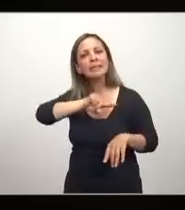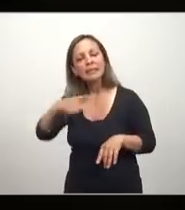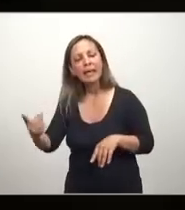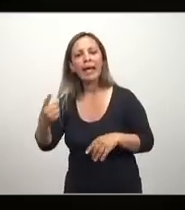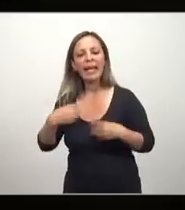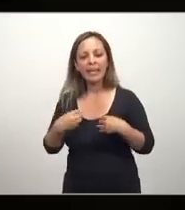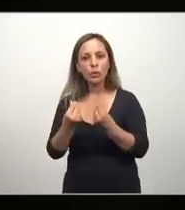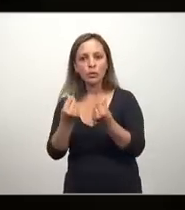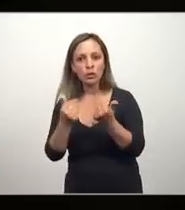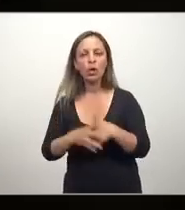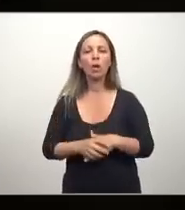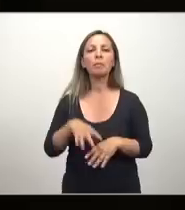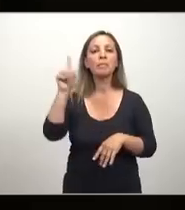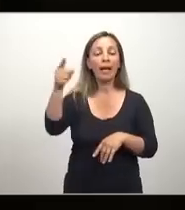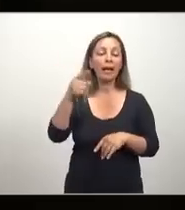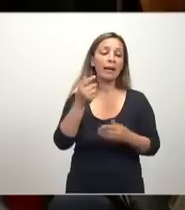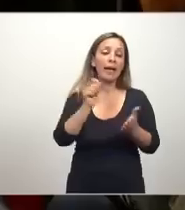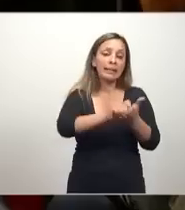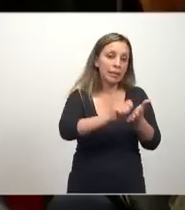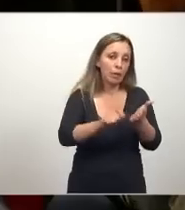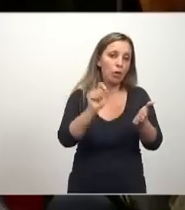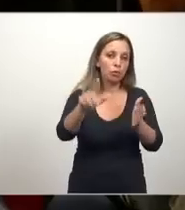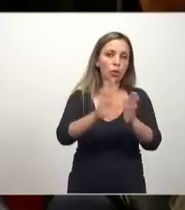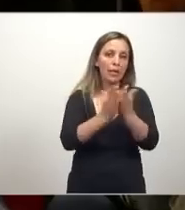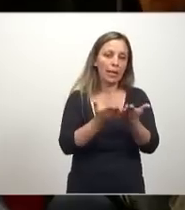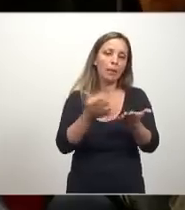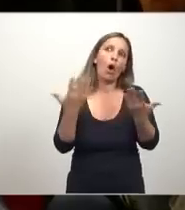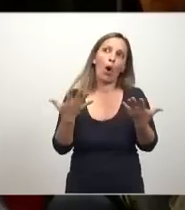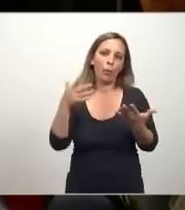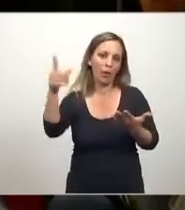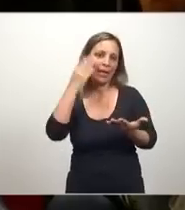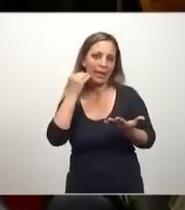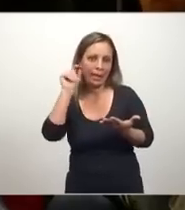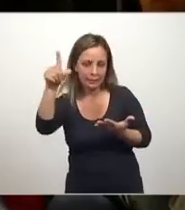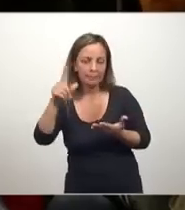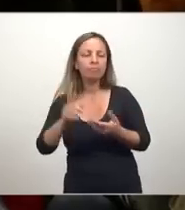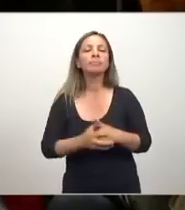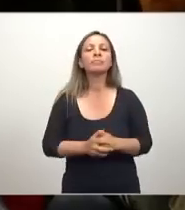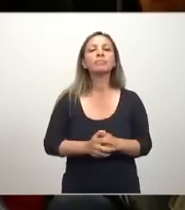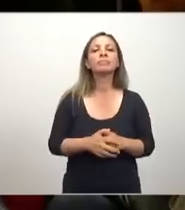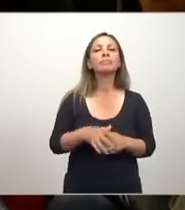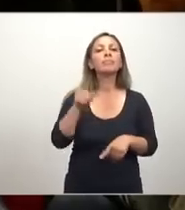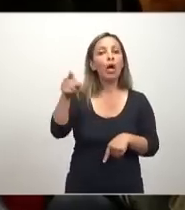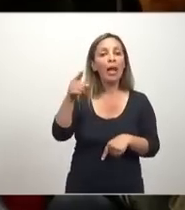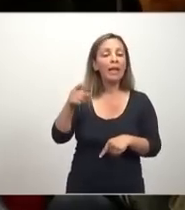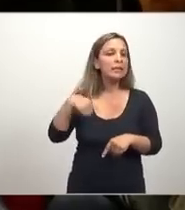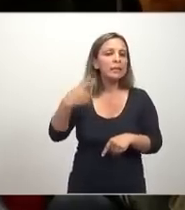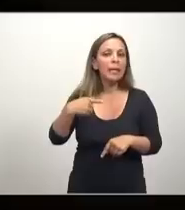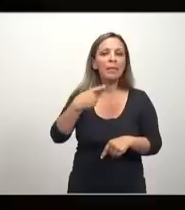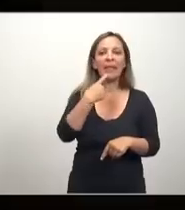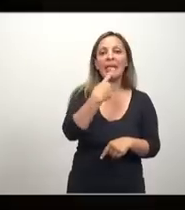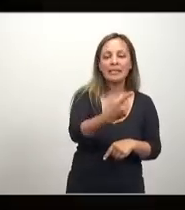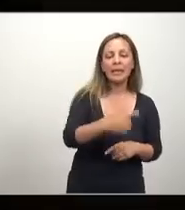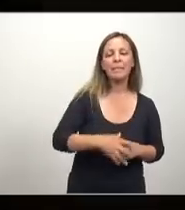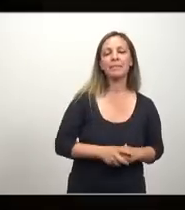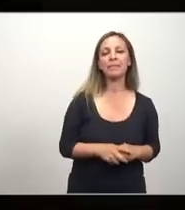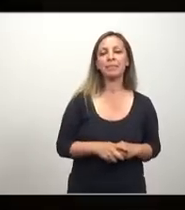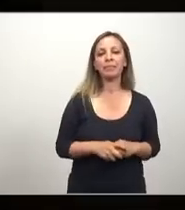sobre la naturaleza y las causas de la riqueza de las naciones, en inglés obviamente, conocido en español sencillamente como la riqueza de las naciones, y normalmente se establece